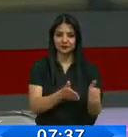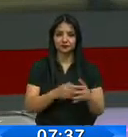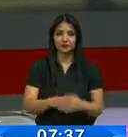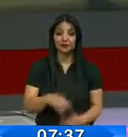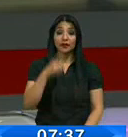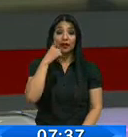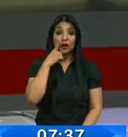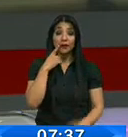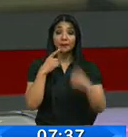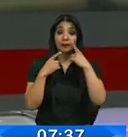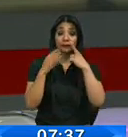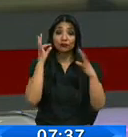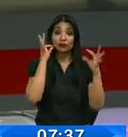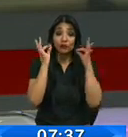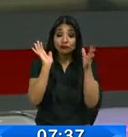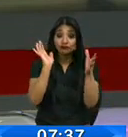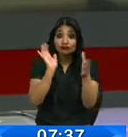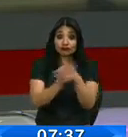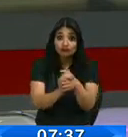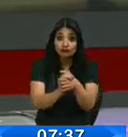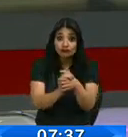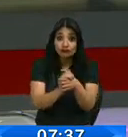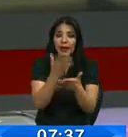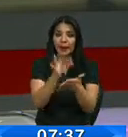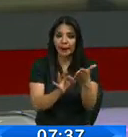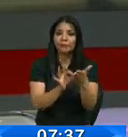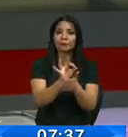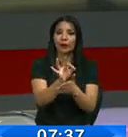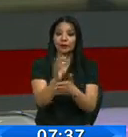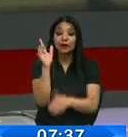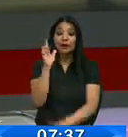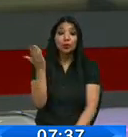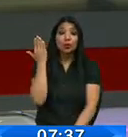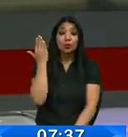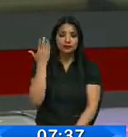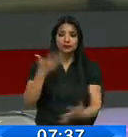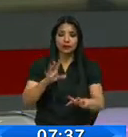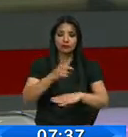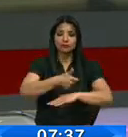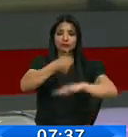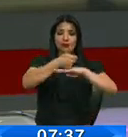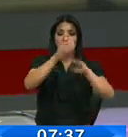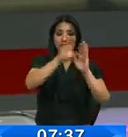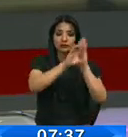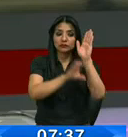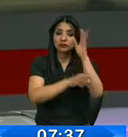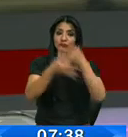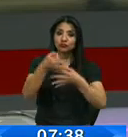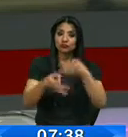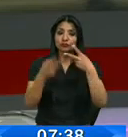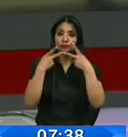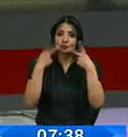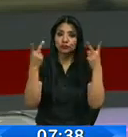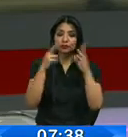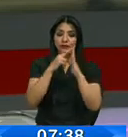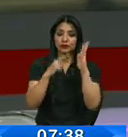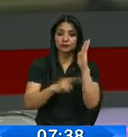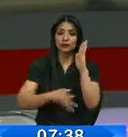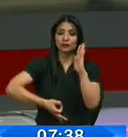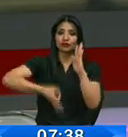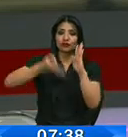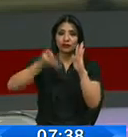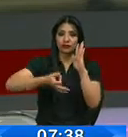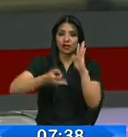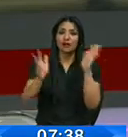personas del mismo sexo entró en vigencia este día lunes luego que la sentencia de la Corte Constitucional se publicó en el registro oficial.